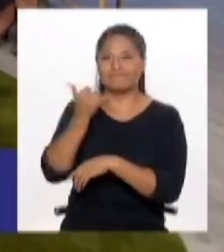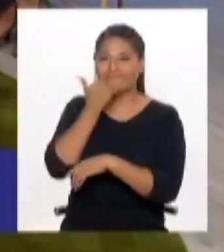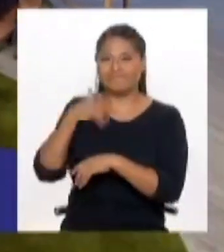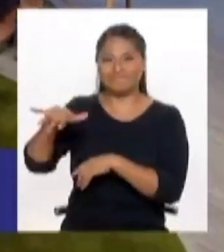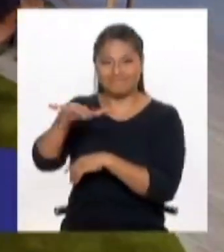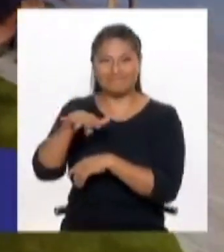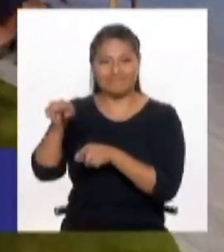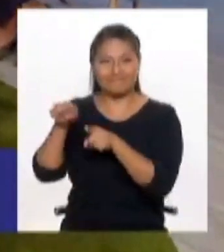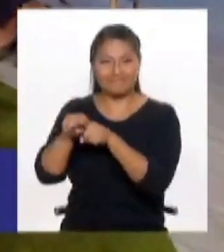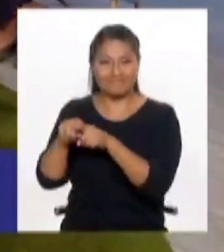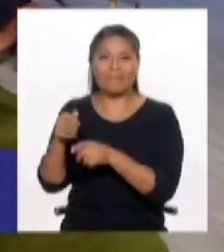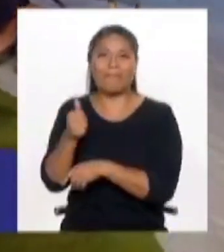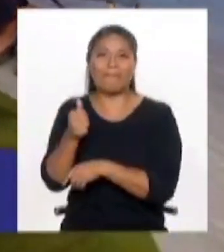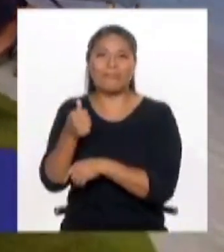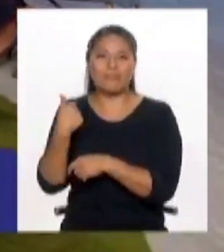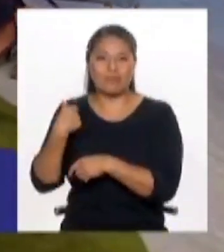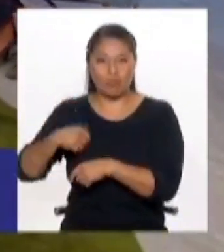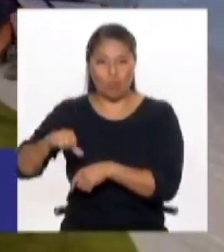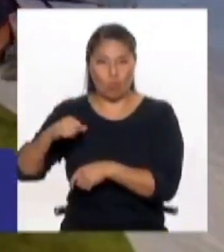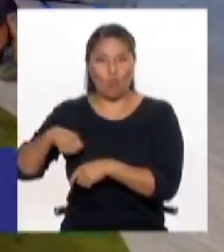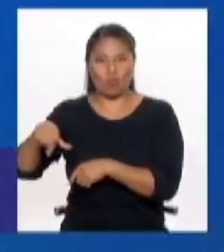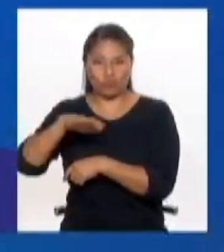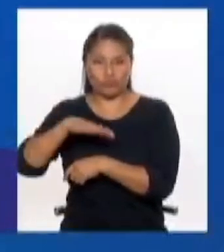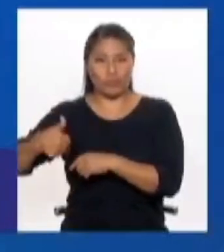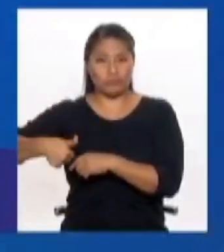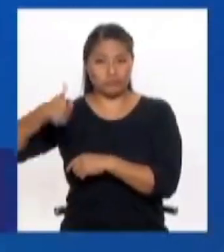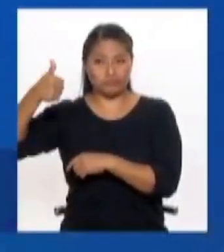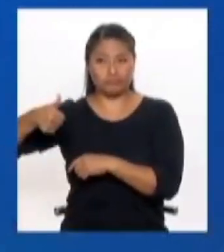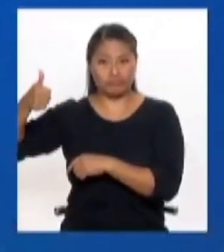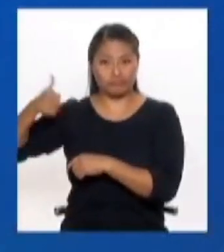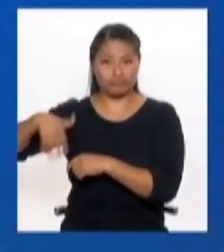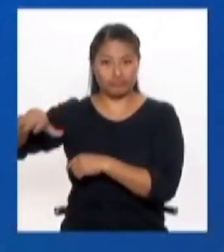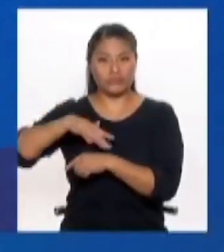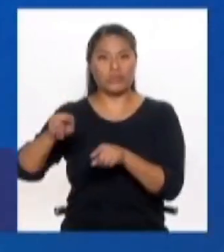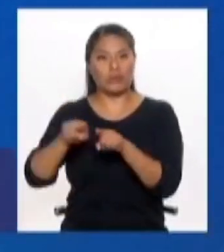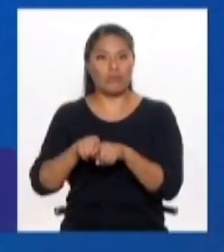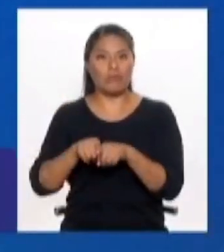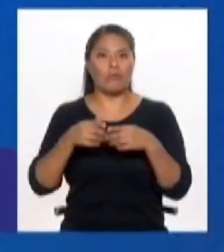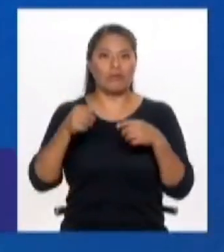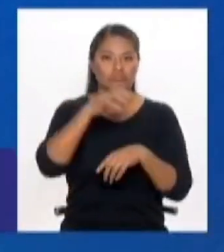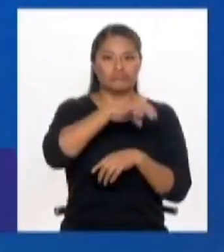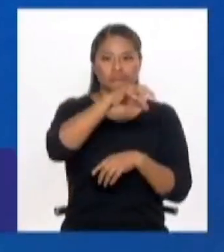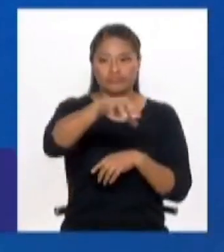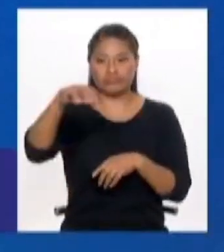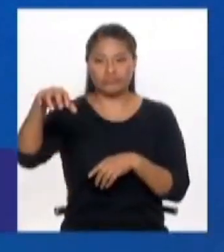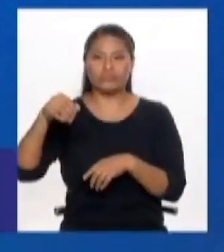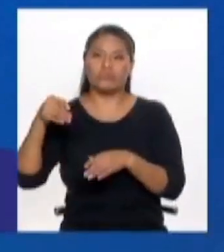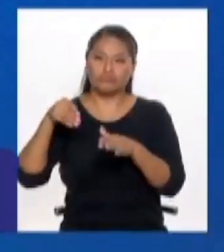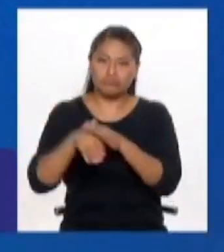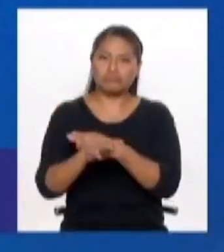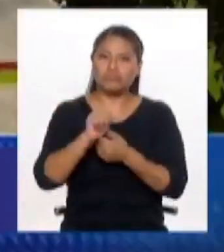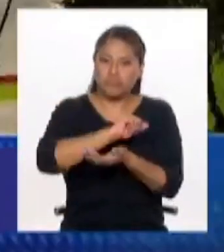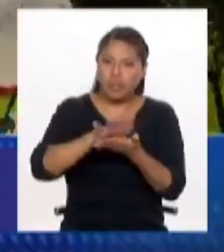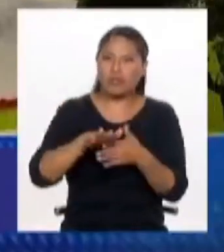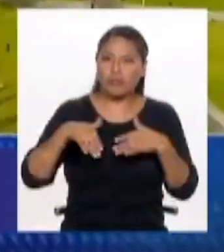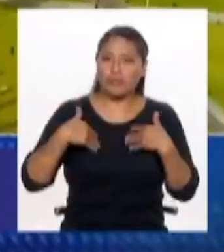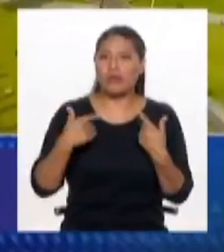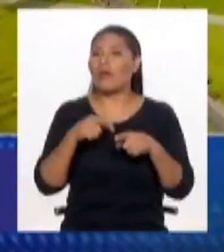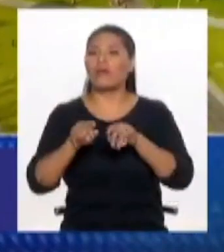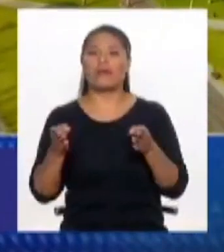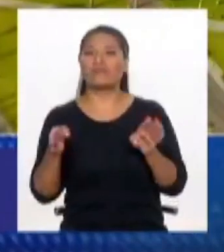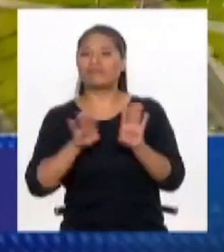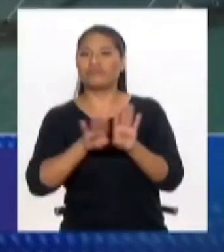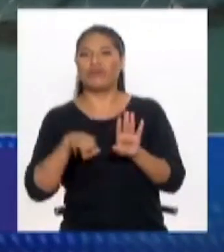público de defender justamente estos espacios y de seguir promoviéndoles. Porque, como te digo, se ha ido haciendo en muchas